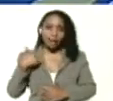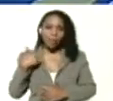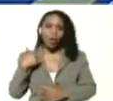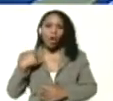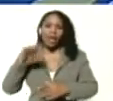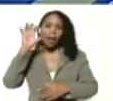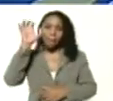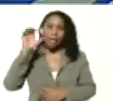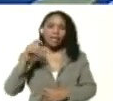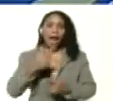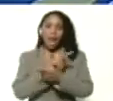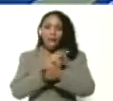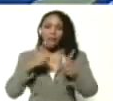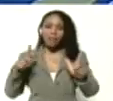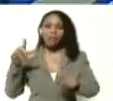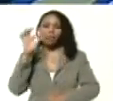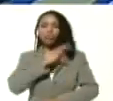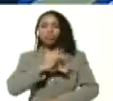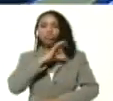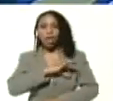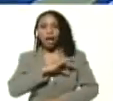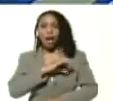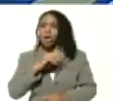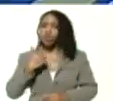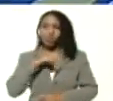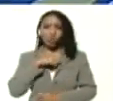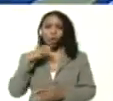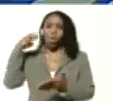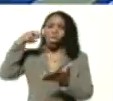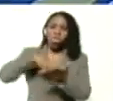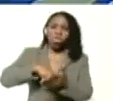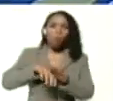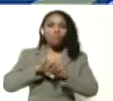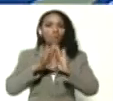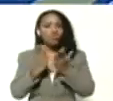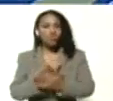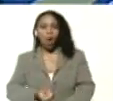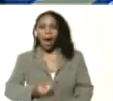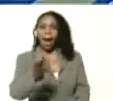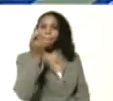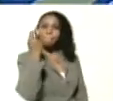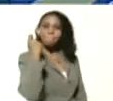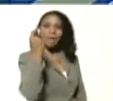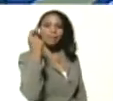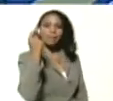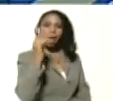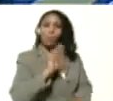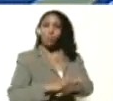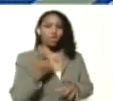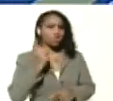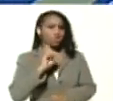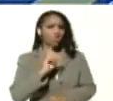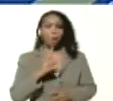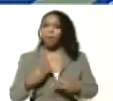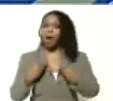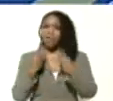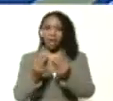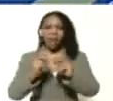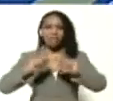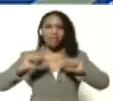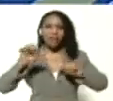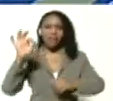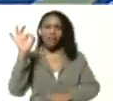libre soberana porque no nos vamos a arrodillar a nadie en el mundo jamás porque no le vamos a entregar esta tierra a nadie